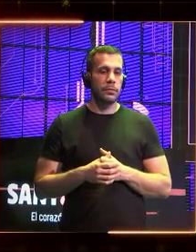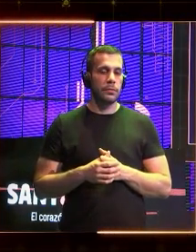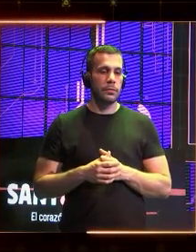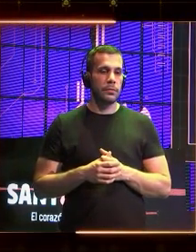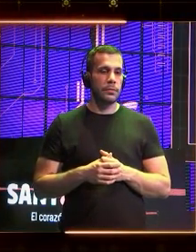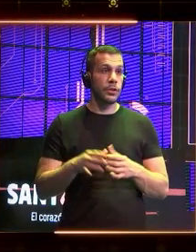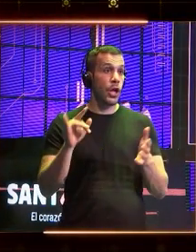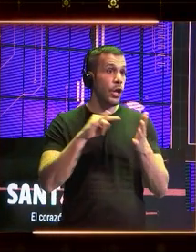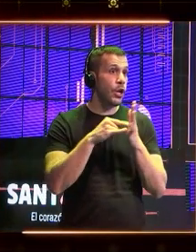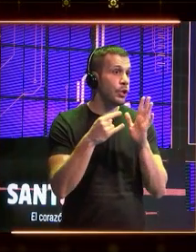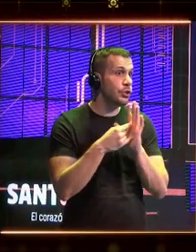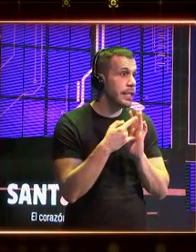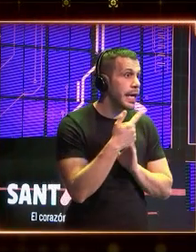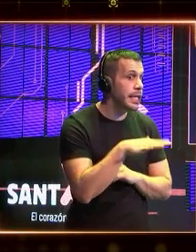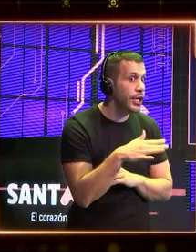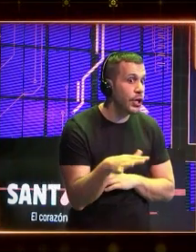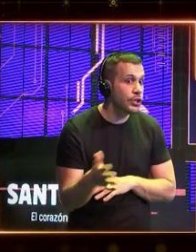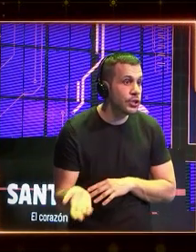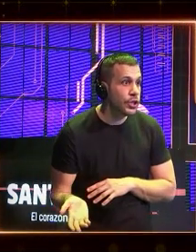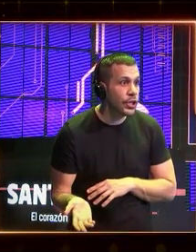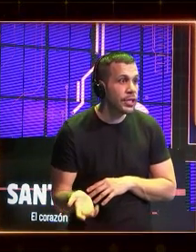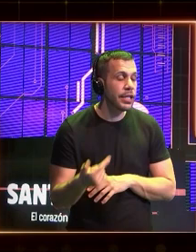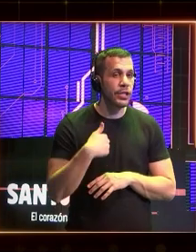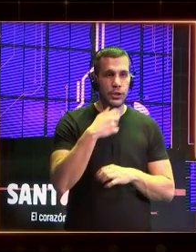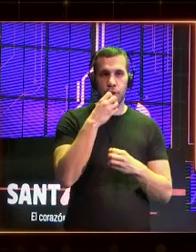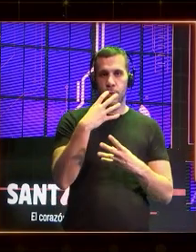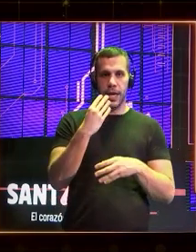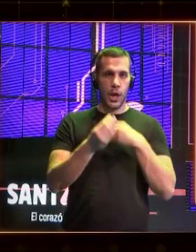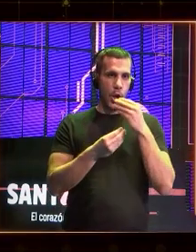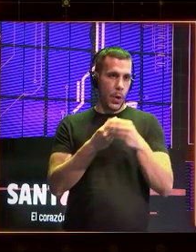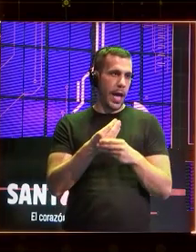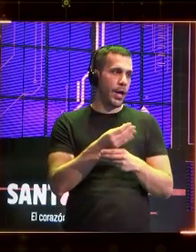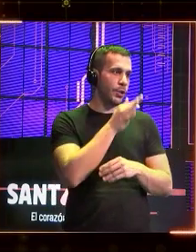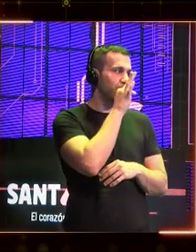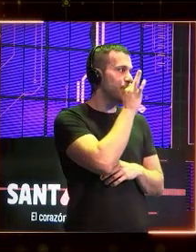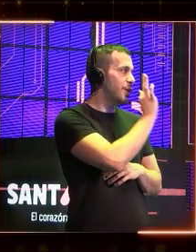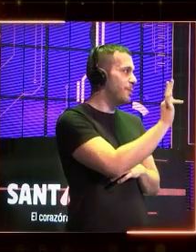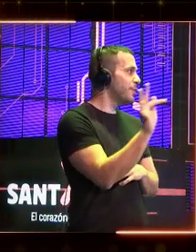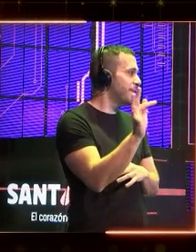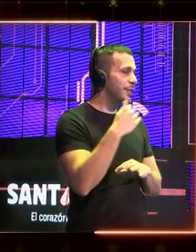¿Los técnicos? Yo lo hago bien, os lo prometo, eh. Yo hago así.